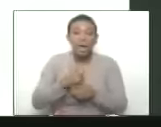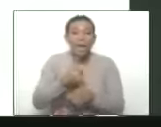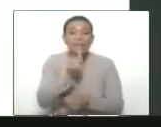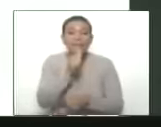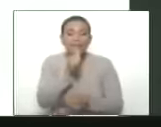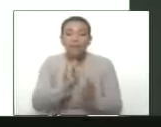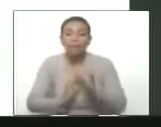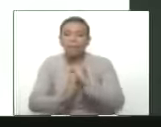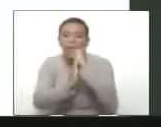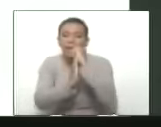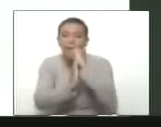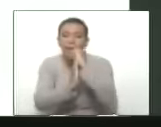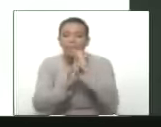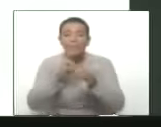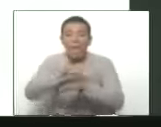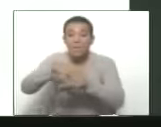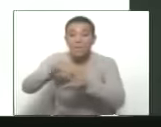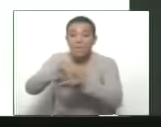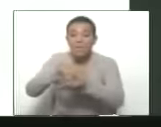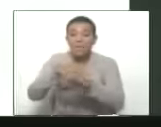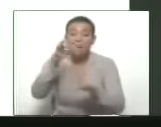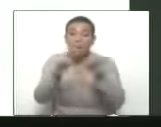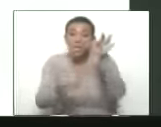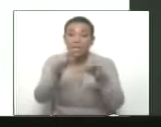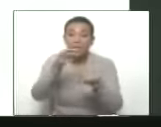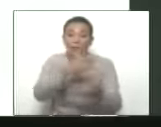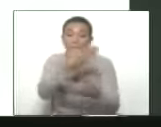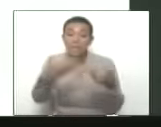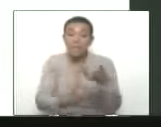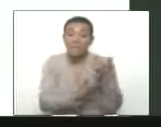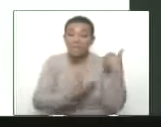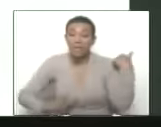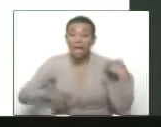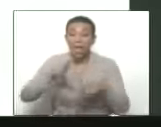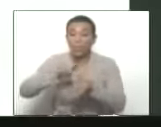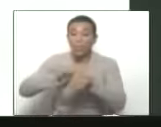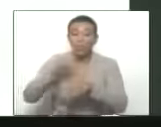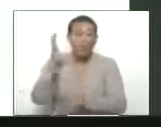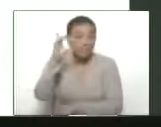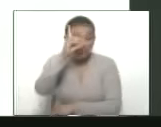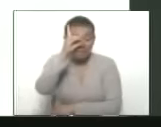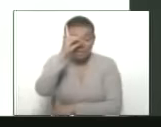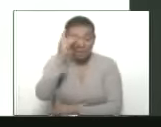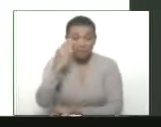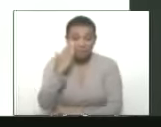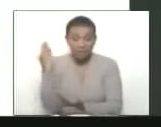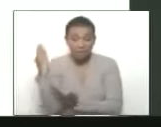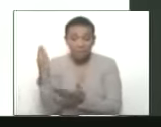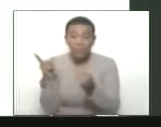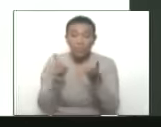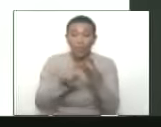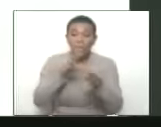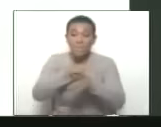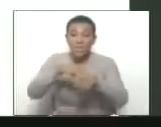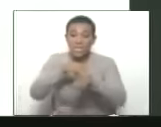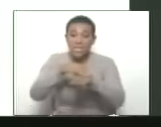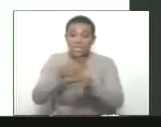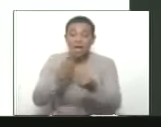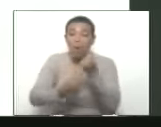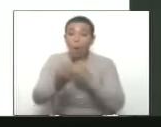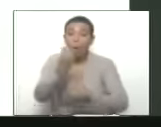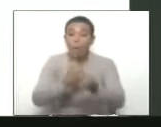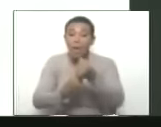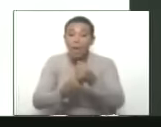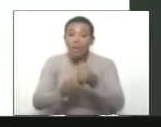directa, la ministra de Finanza y vicepresidenta, doctora Delcy Rodríguez, la compañera ministra de Comercio,